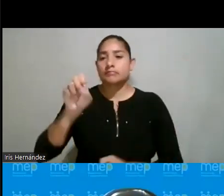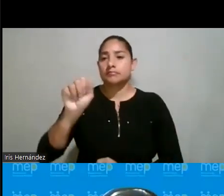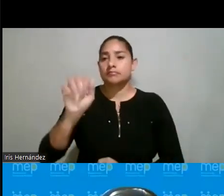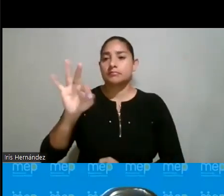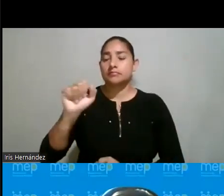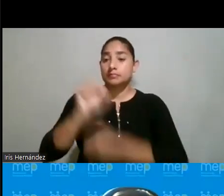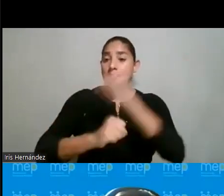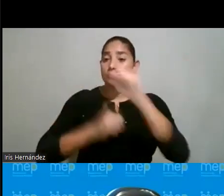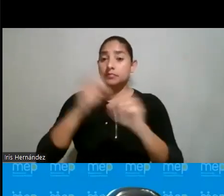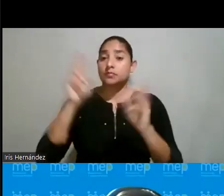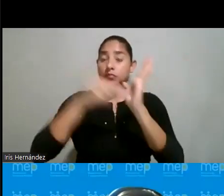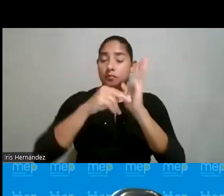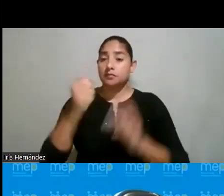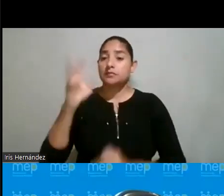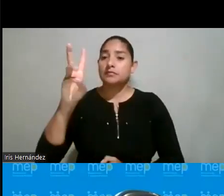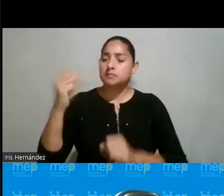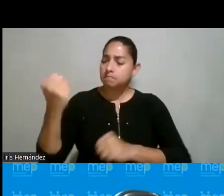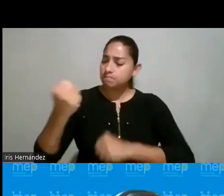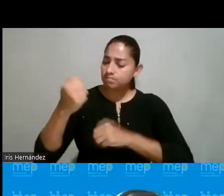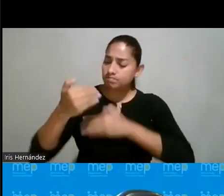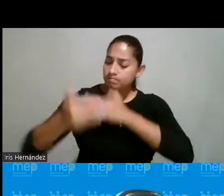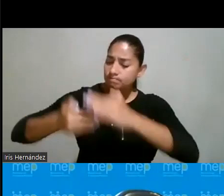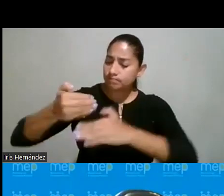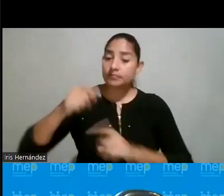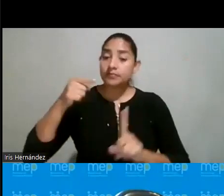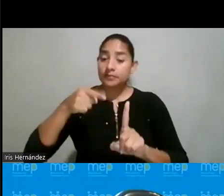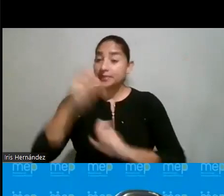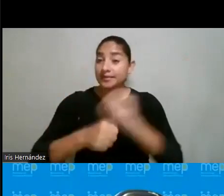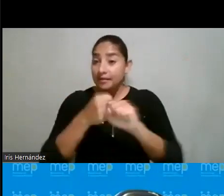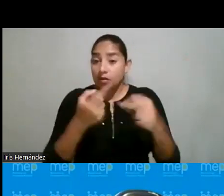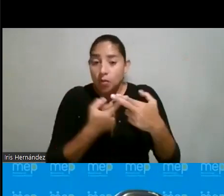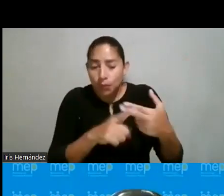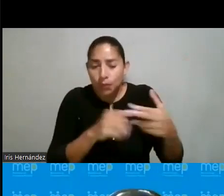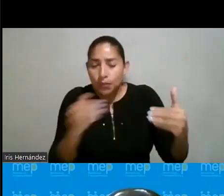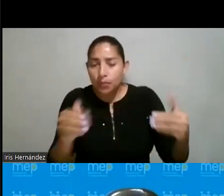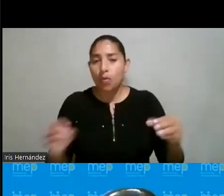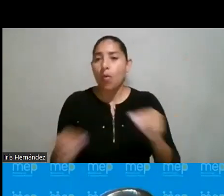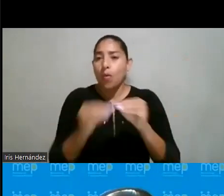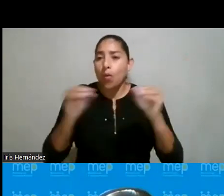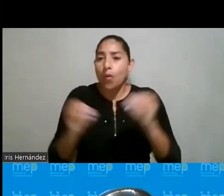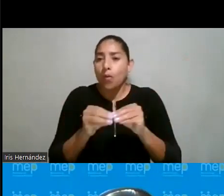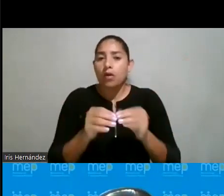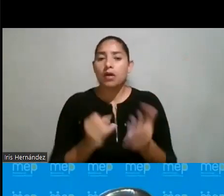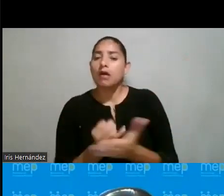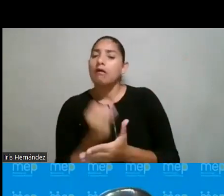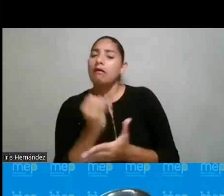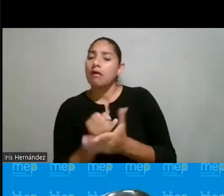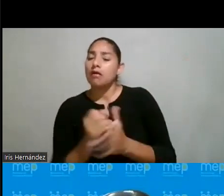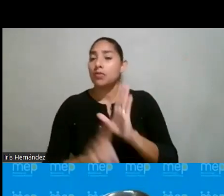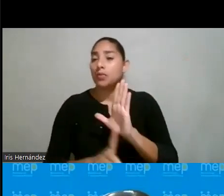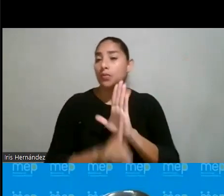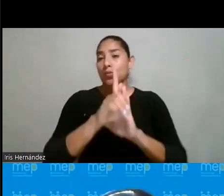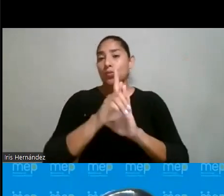2016 con mayor fuerza. En ese año nos pudimos sumar a una iniciativa que se desarrolló